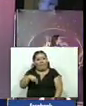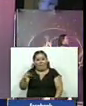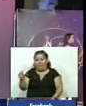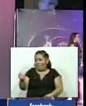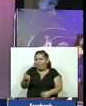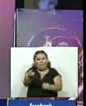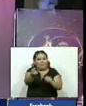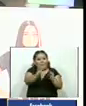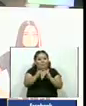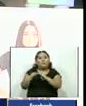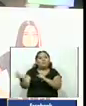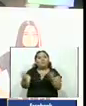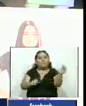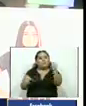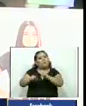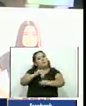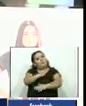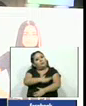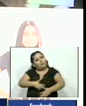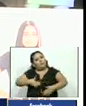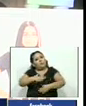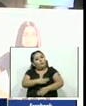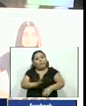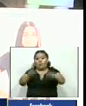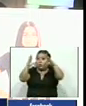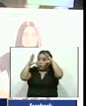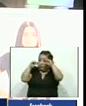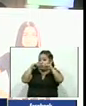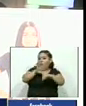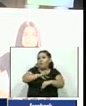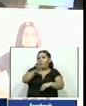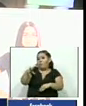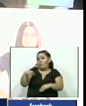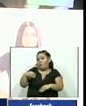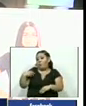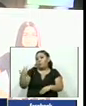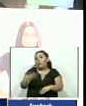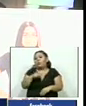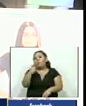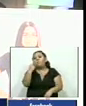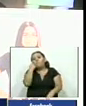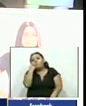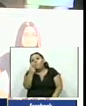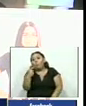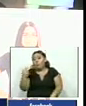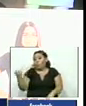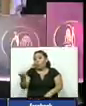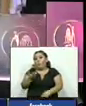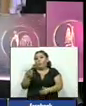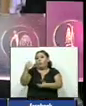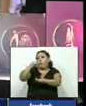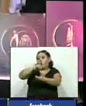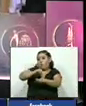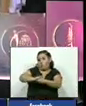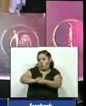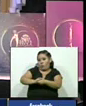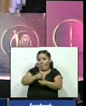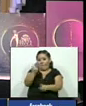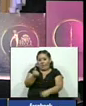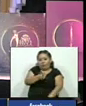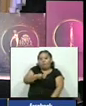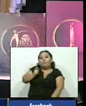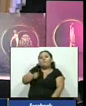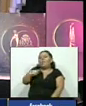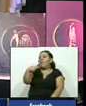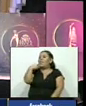venido acá acompañarnos y disfrutar una noche en familia mientras estamos decidiendo juntos con los señores del jurado